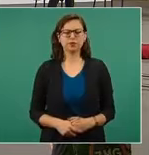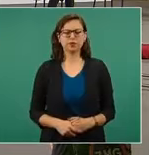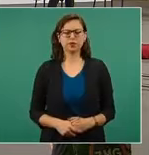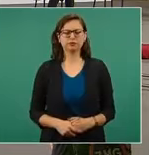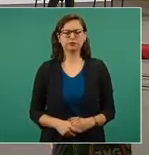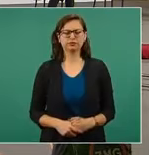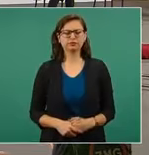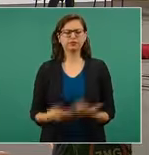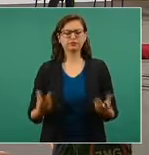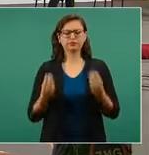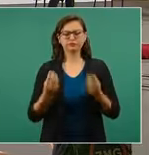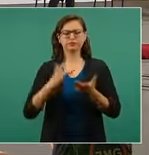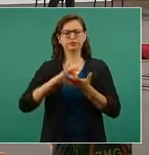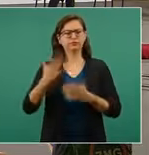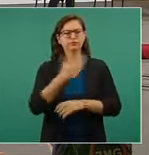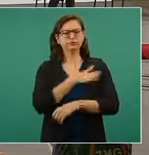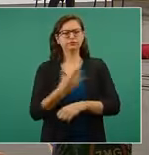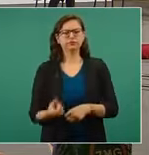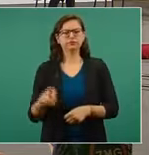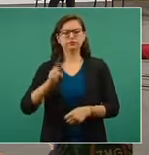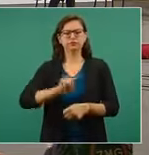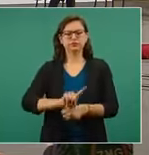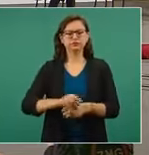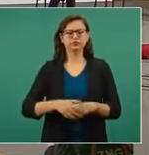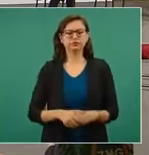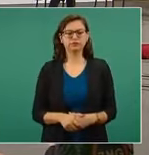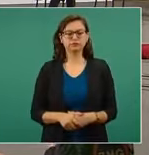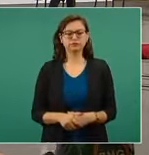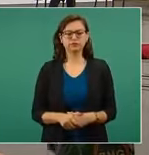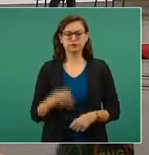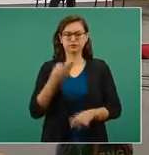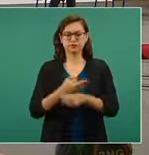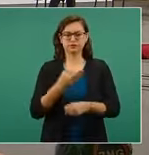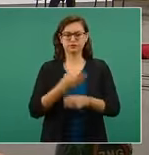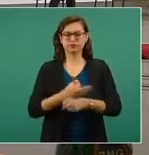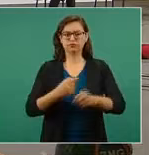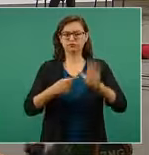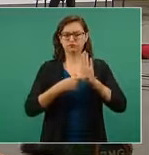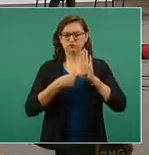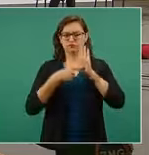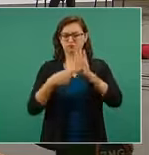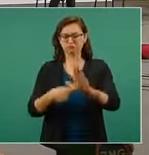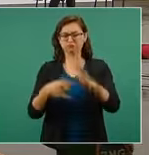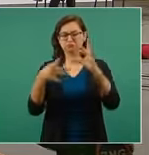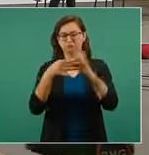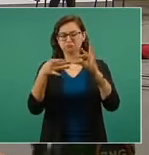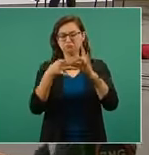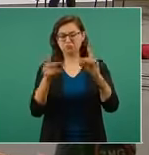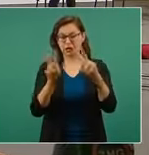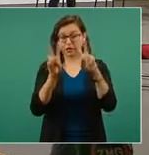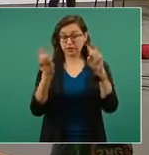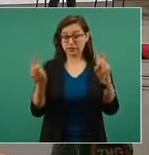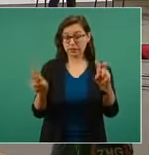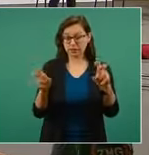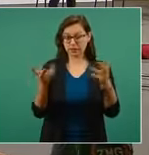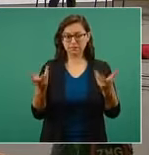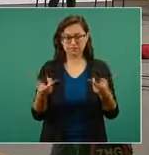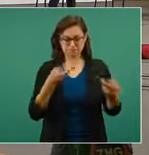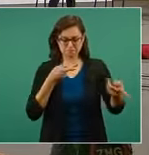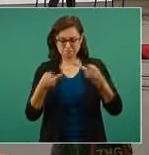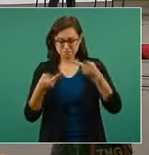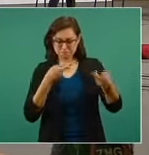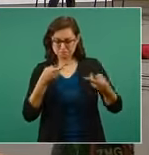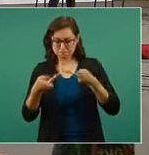Nos encontramos, lo que les voy a presentar al final de esto muy brevemente es cuál es el resultado de la estrategia que se ha